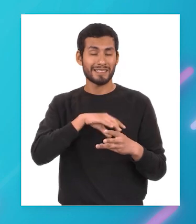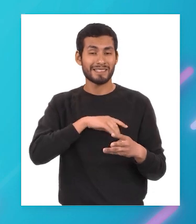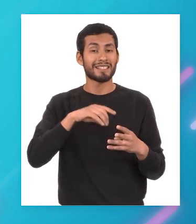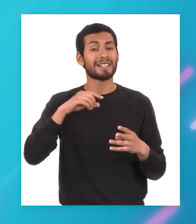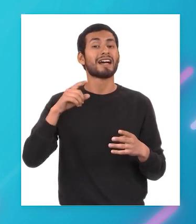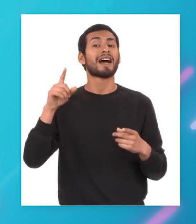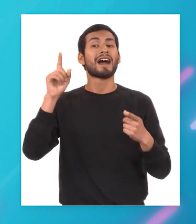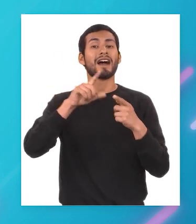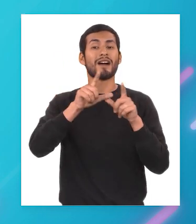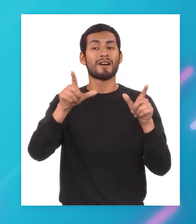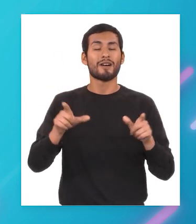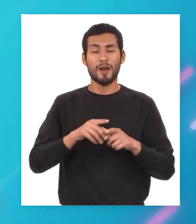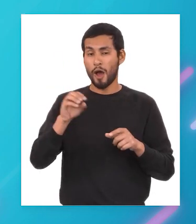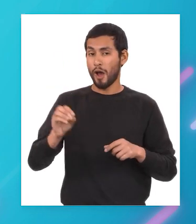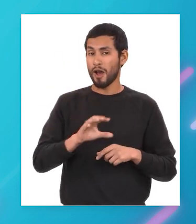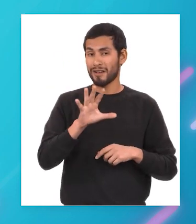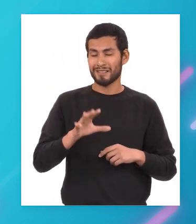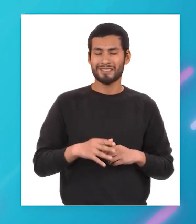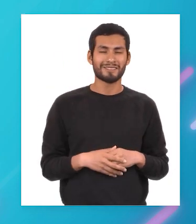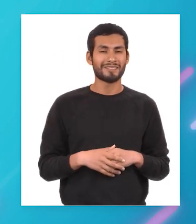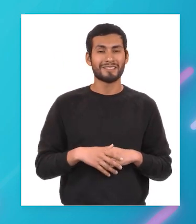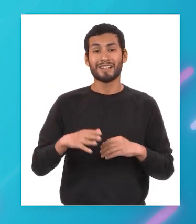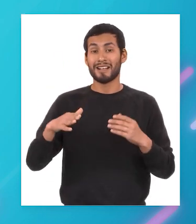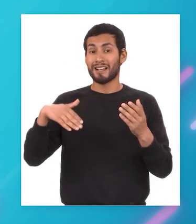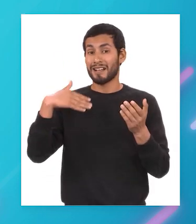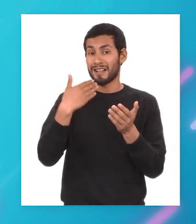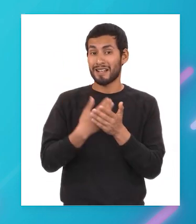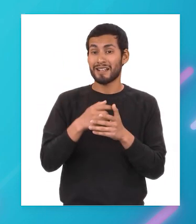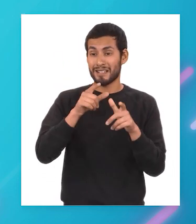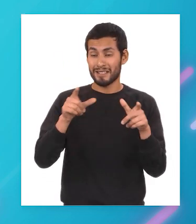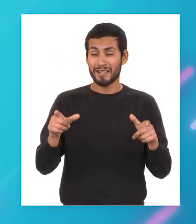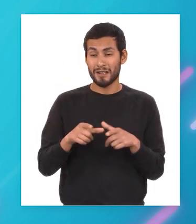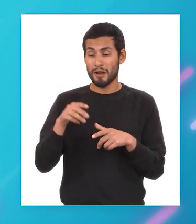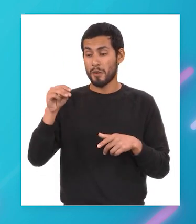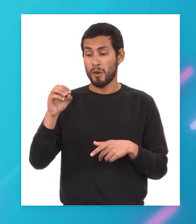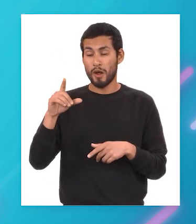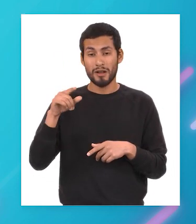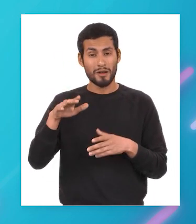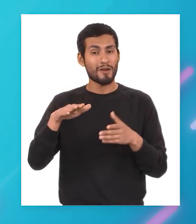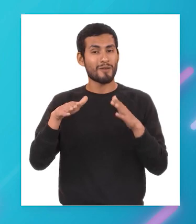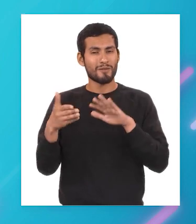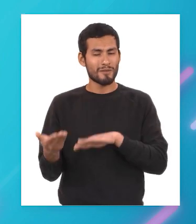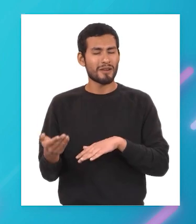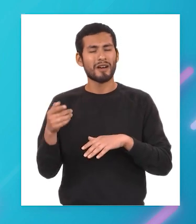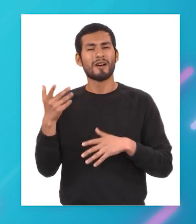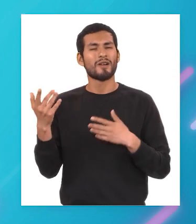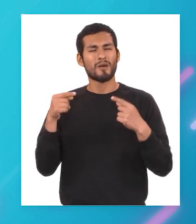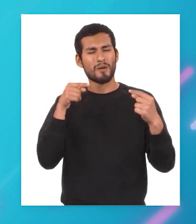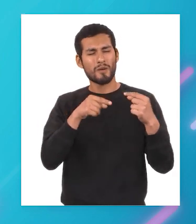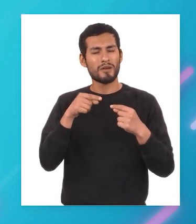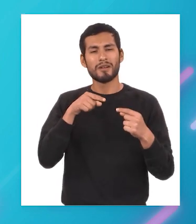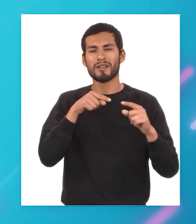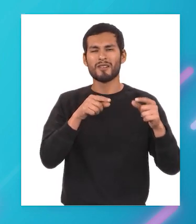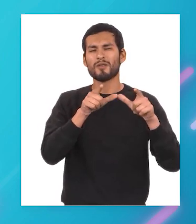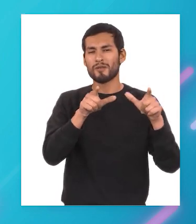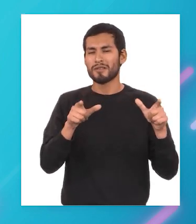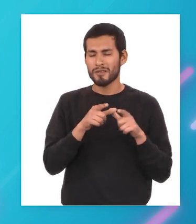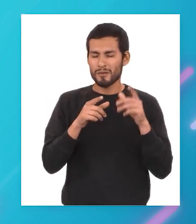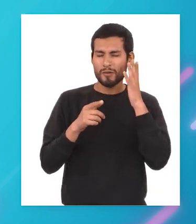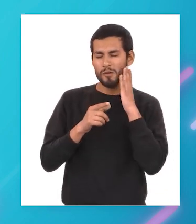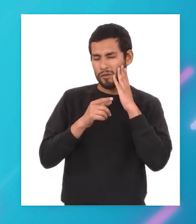hasta el continente de oceanía cuando arribó a las islas molucas murió en un enfrentamiento con los